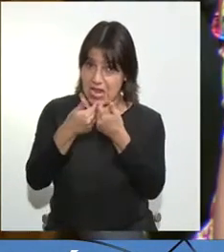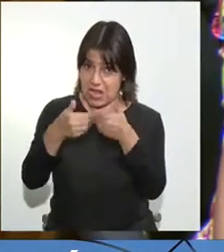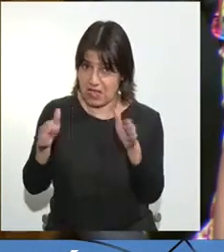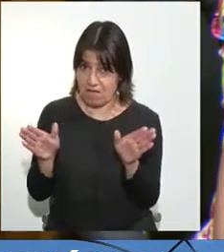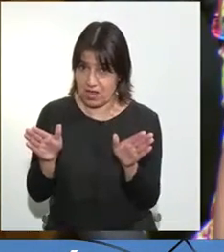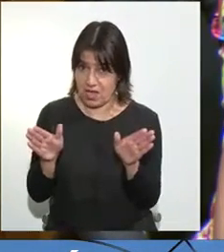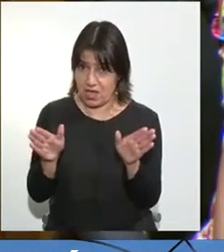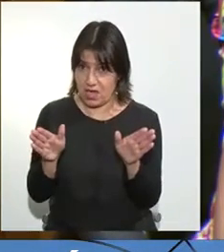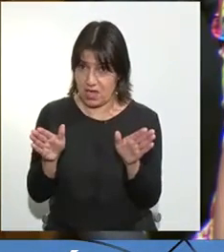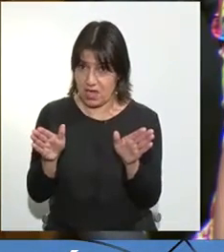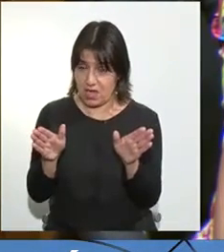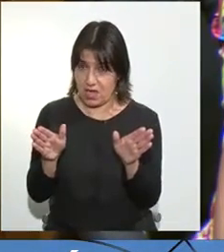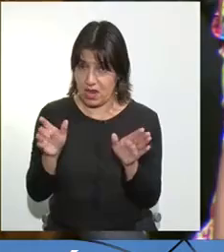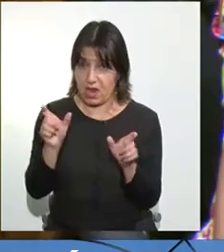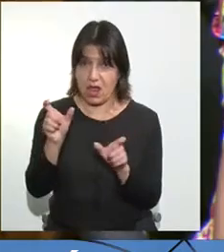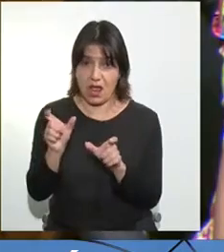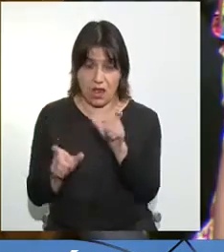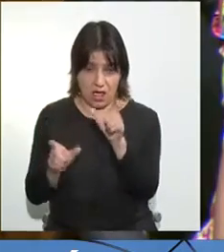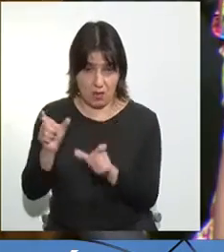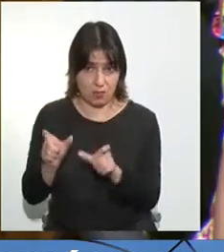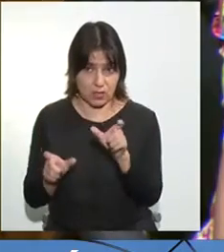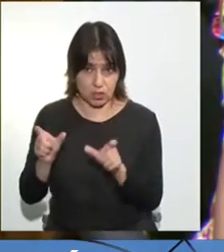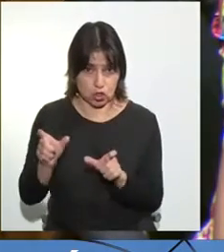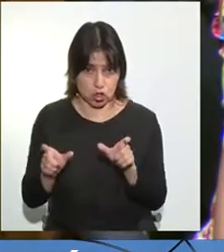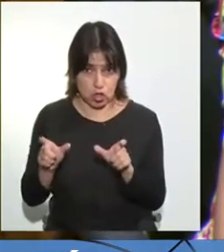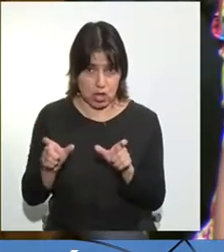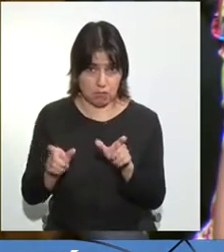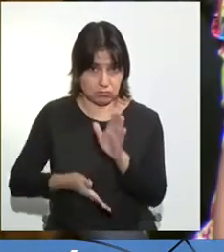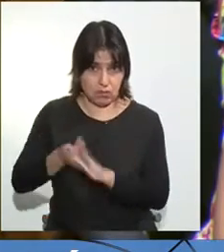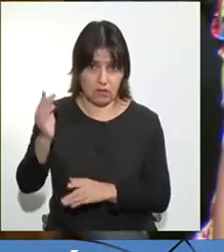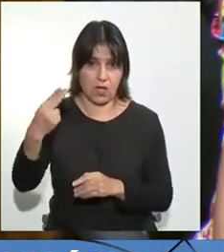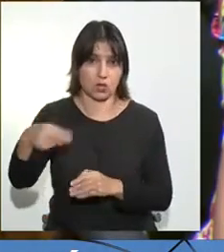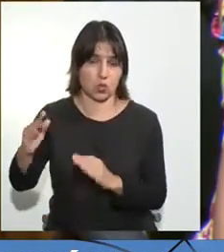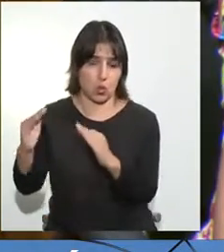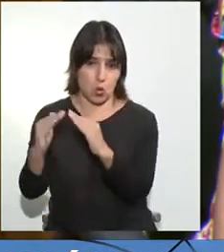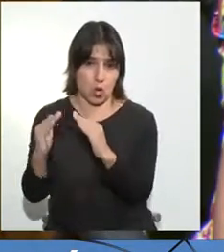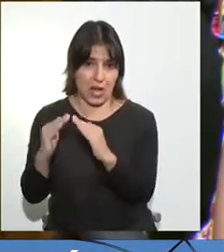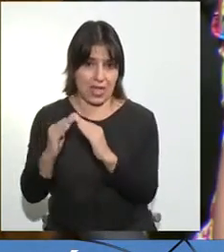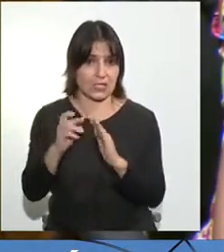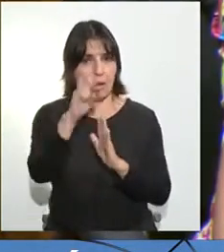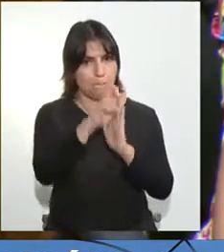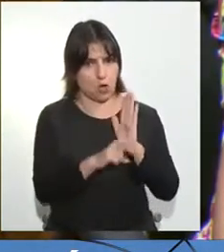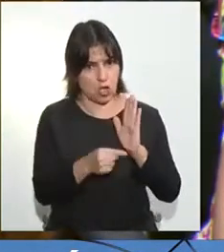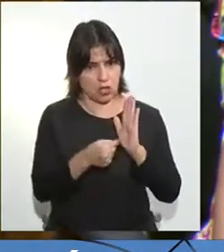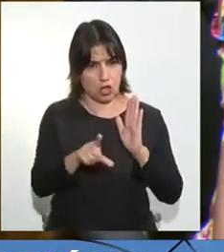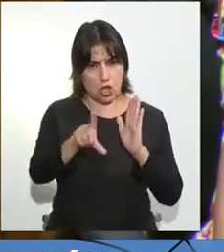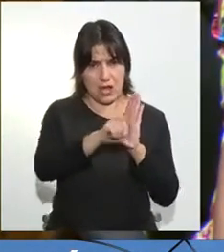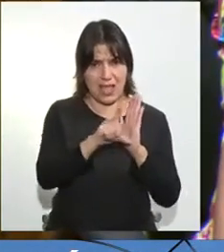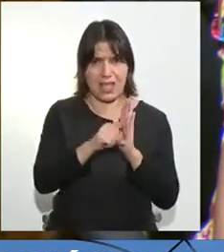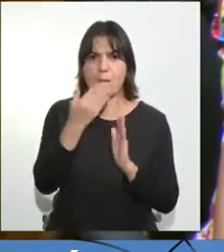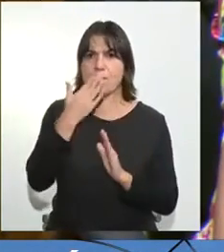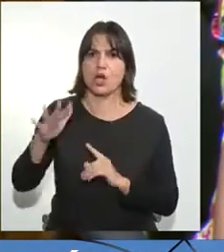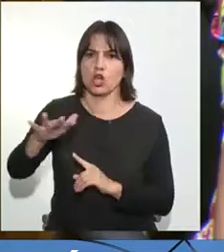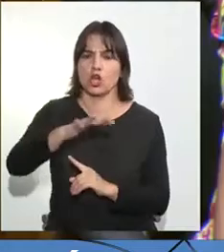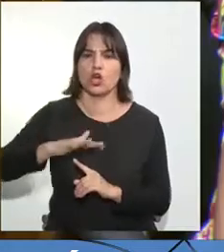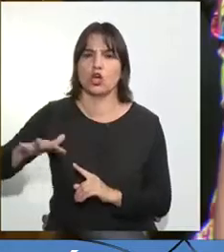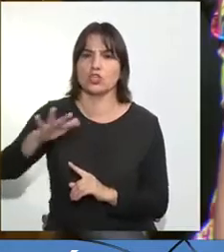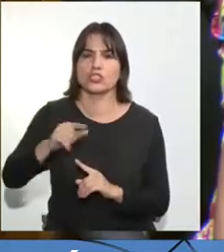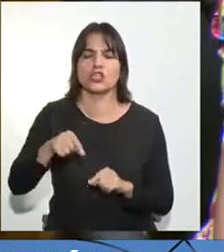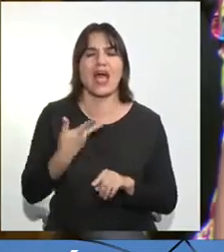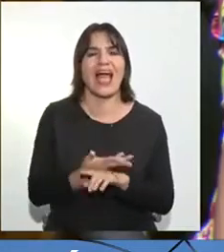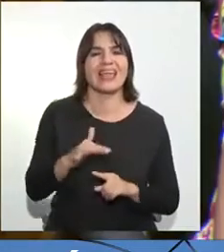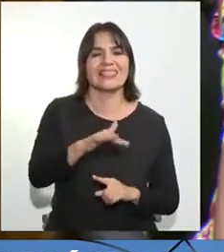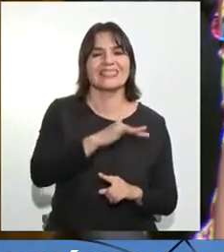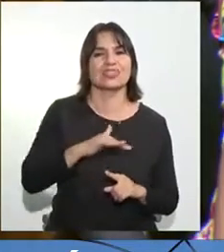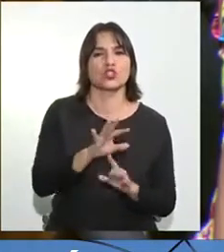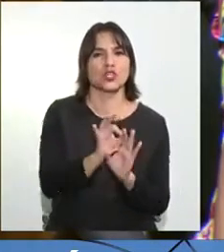aquellos que determine el proyecto de ley para mandarlo a sus casas, donde va a estar en mejores condiciones. Quiero advertir de que tenemos una situación especial